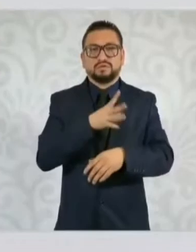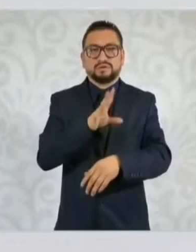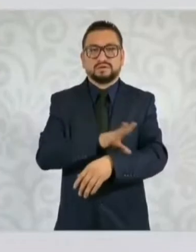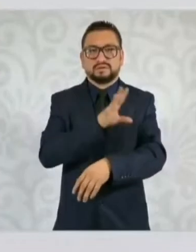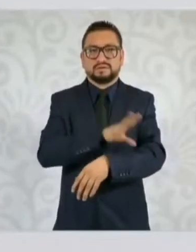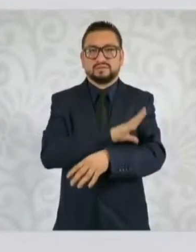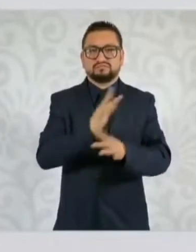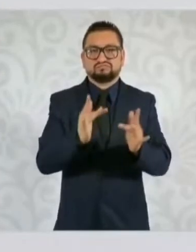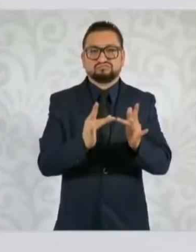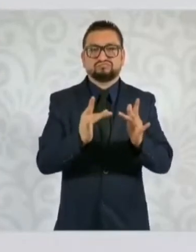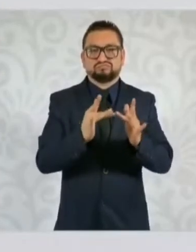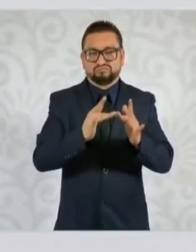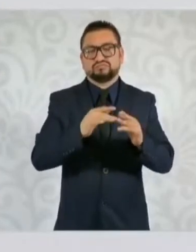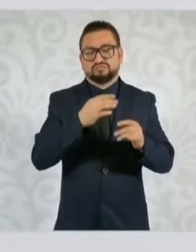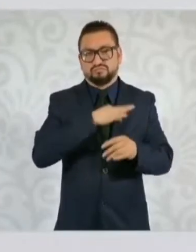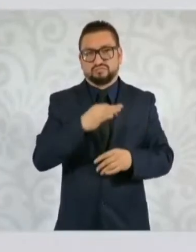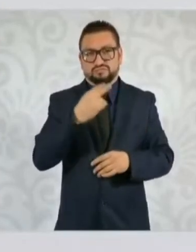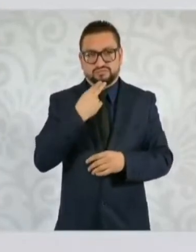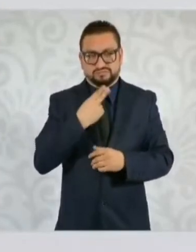la electricidad.